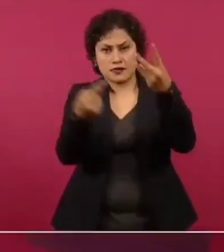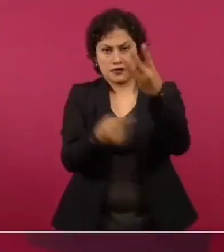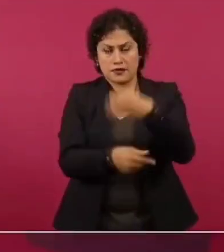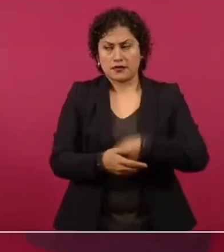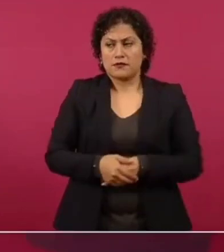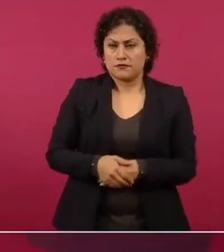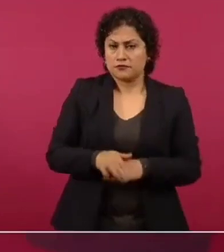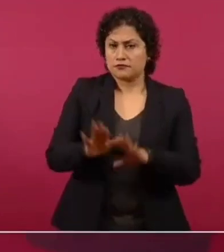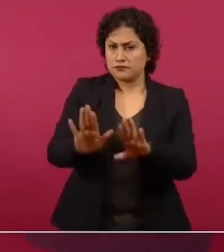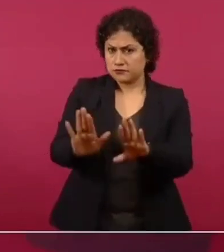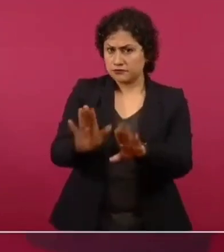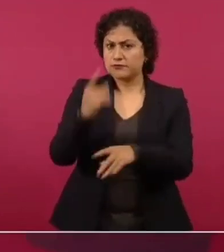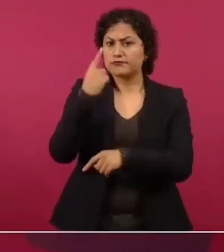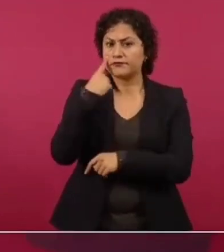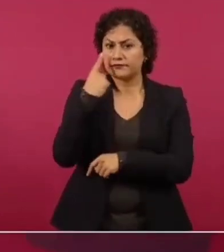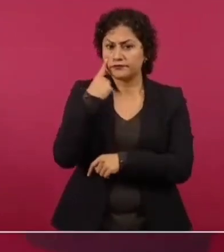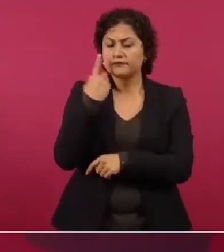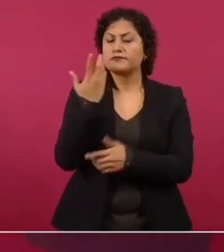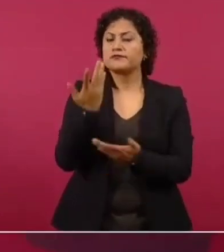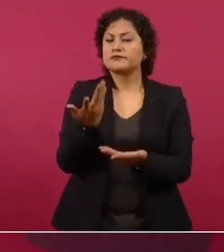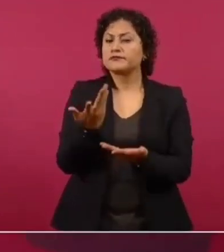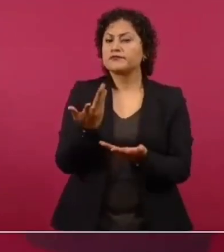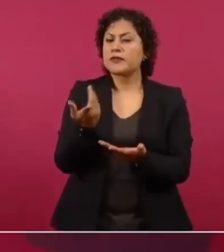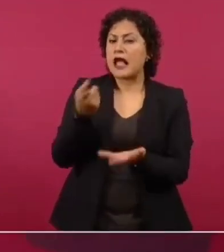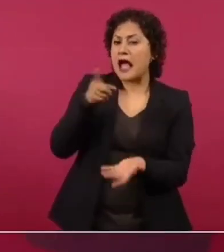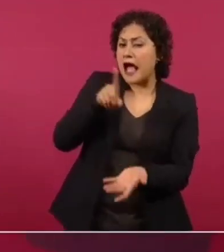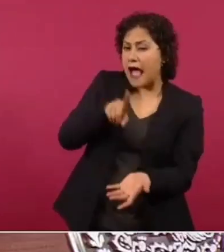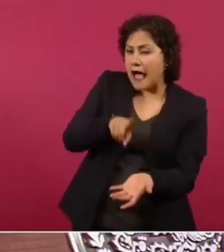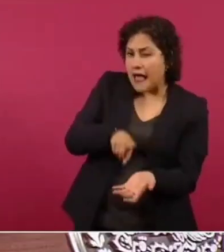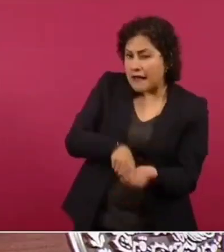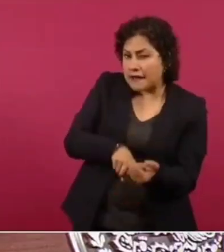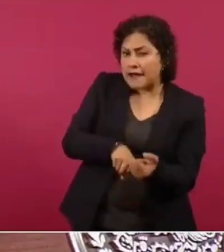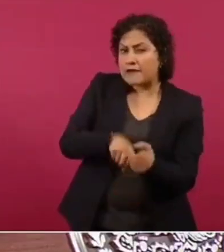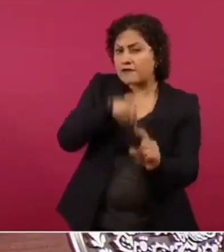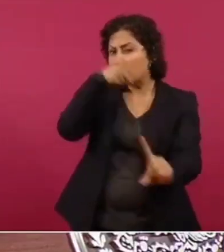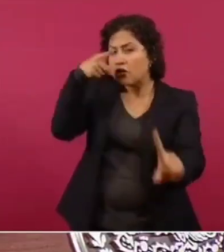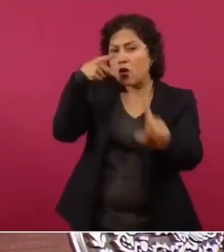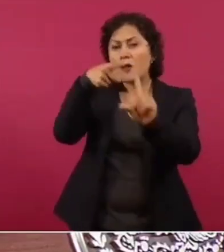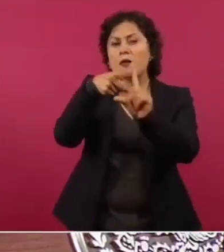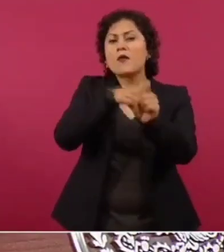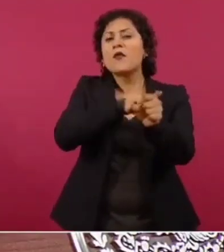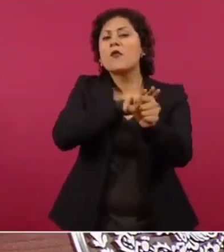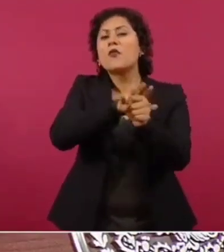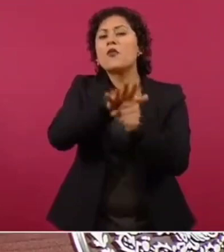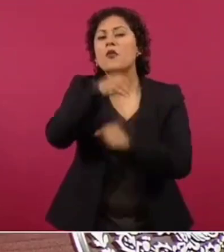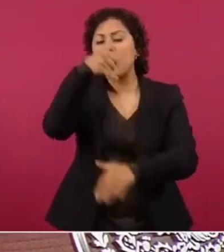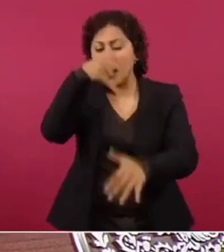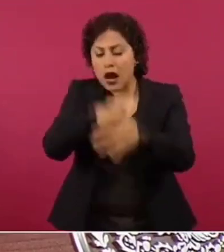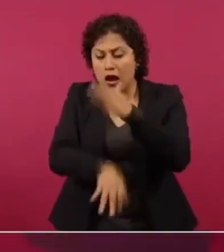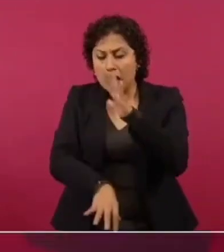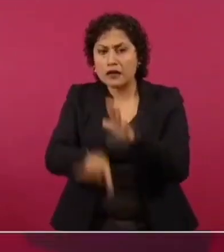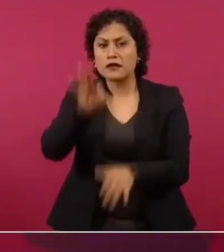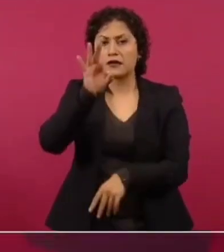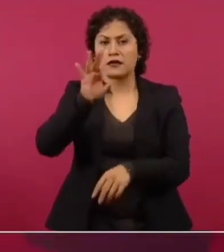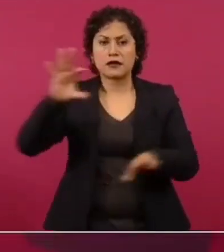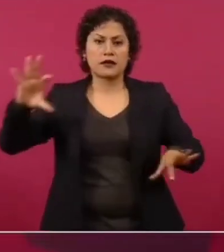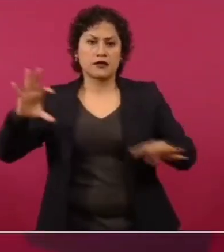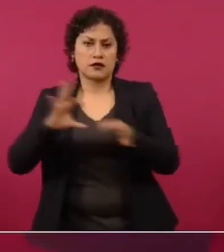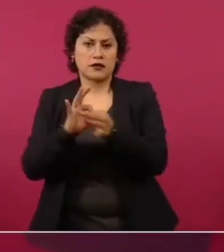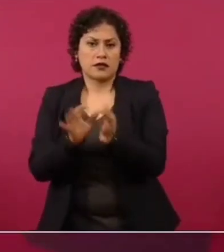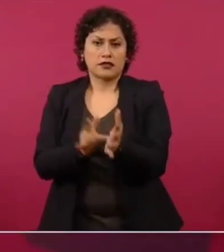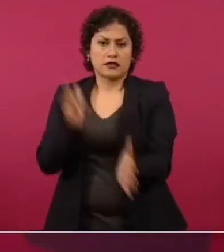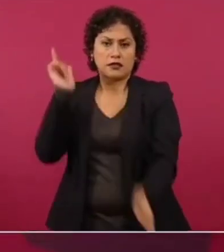qué intereses están en juego hablando del deporte. Quienes